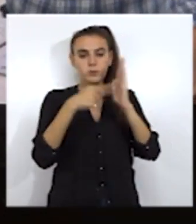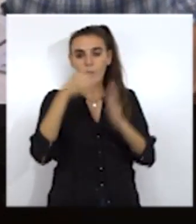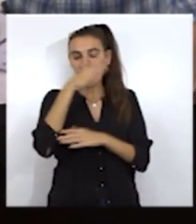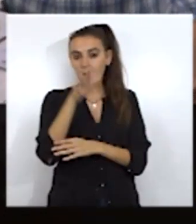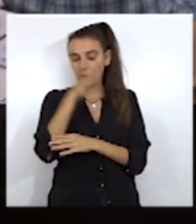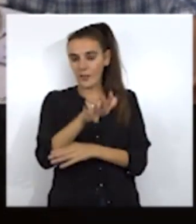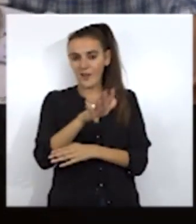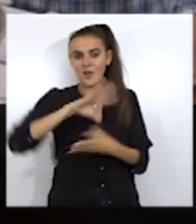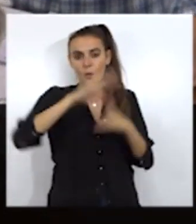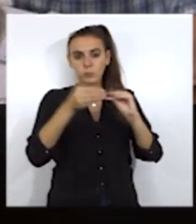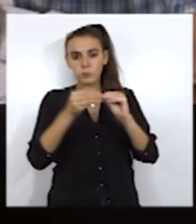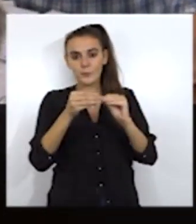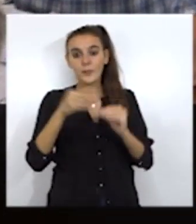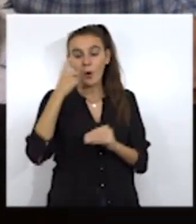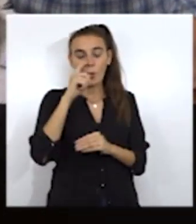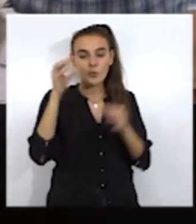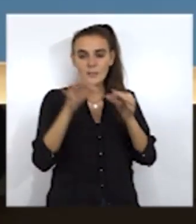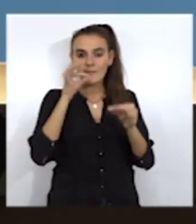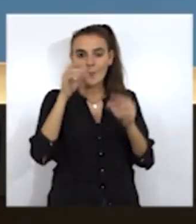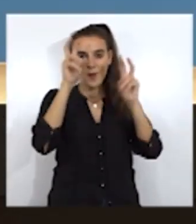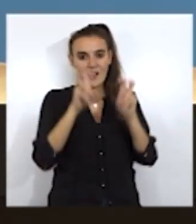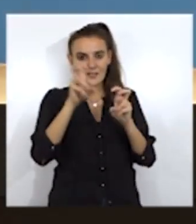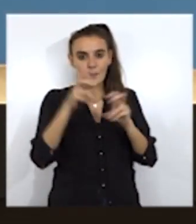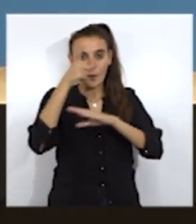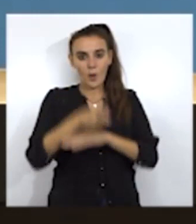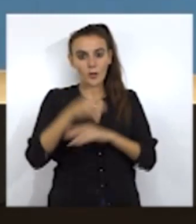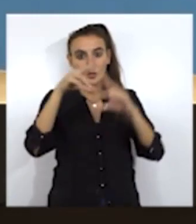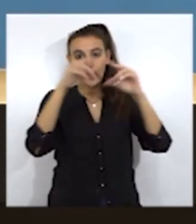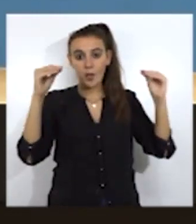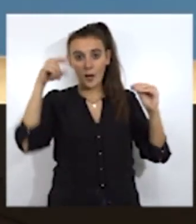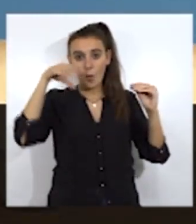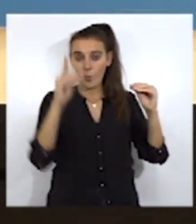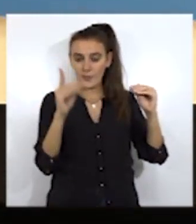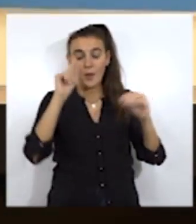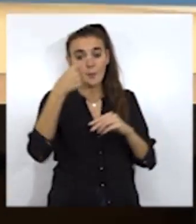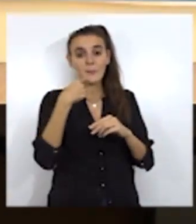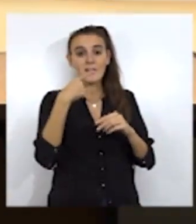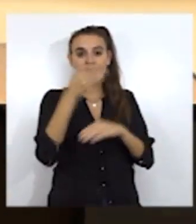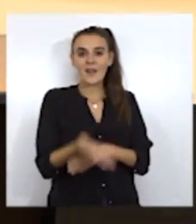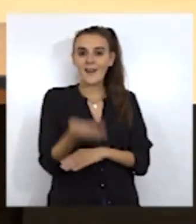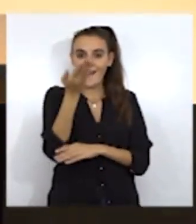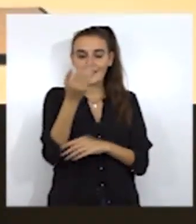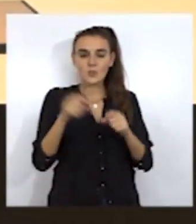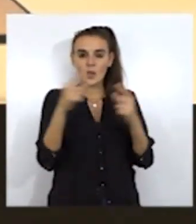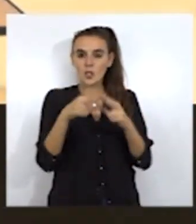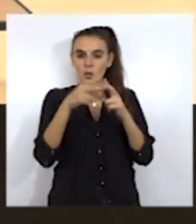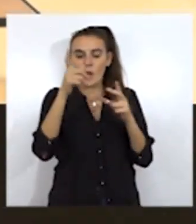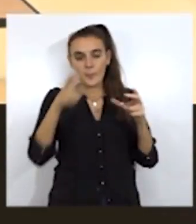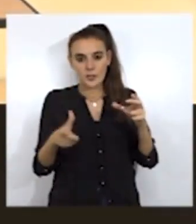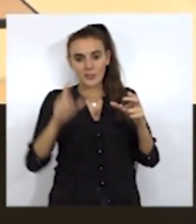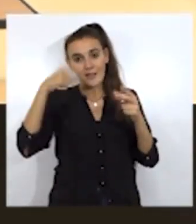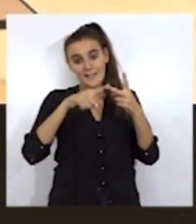adoptados en julio y septiembre por el consorcio rector de la UNED, en el primer caso por dar de alta en la Seguridad Social al afectado y en el segundo